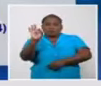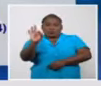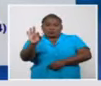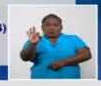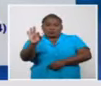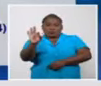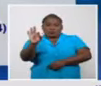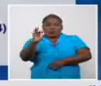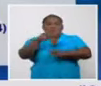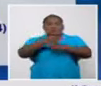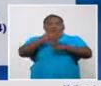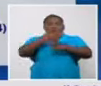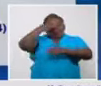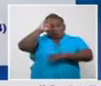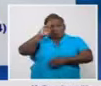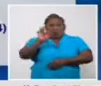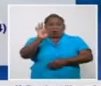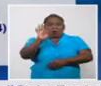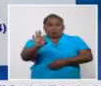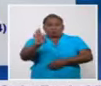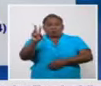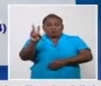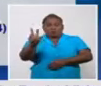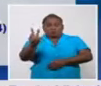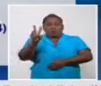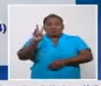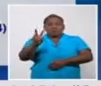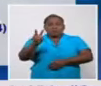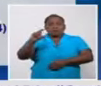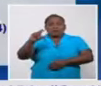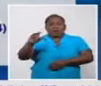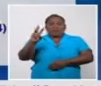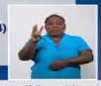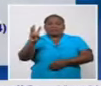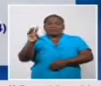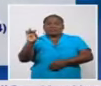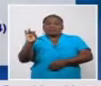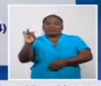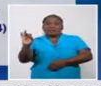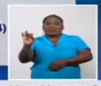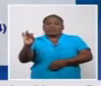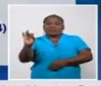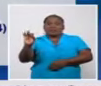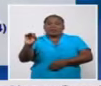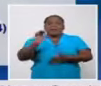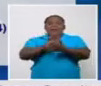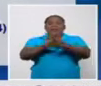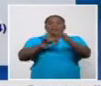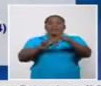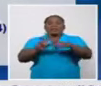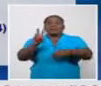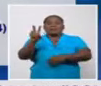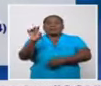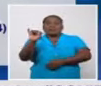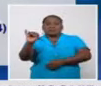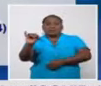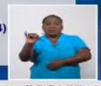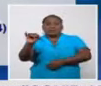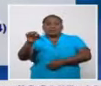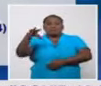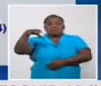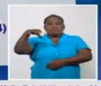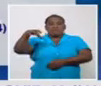82. Villaclara, 37. Matanzas, 26. Pinal del Río,